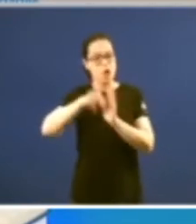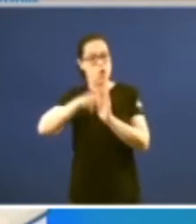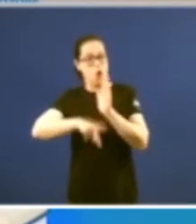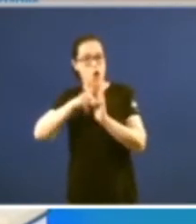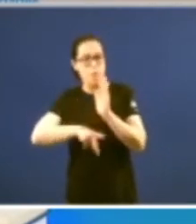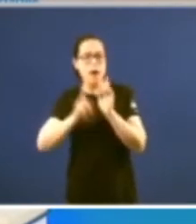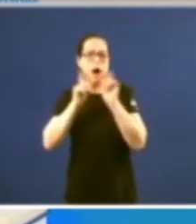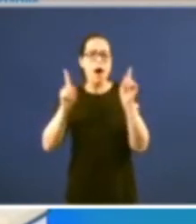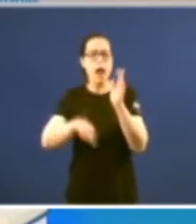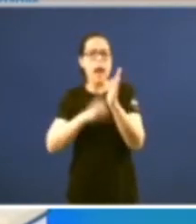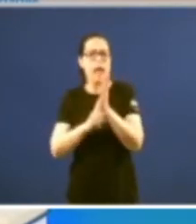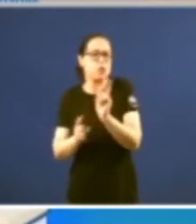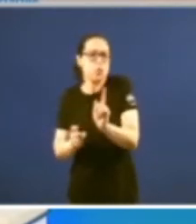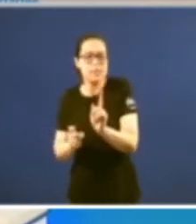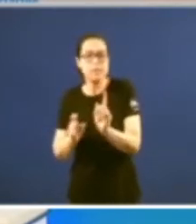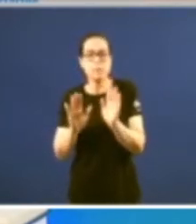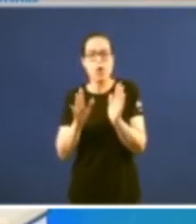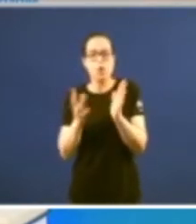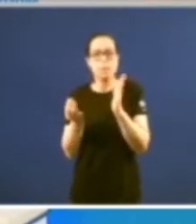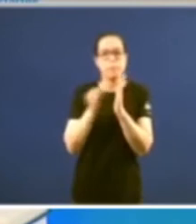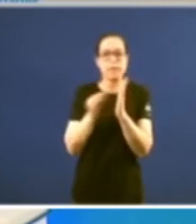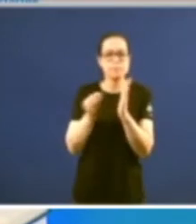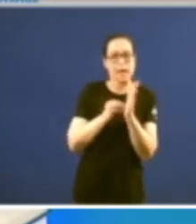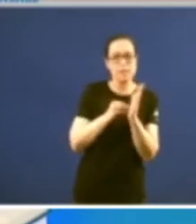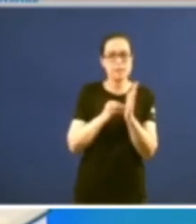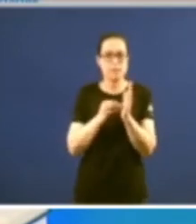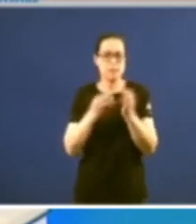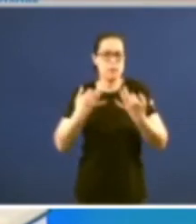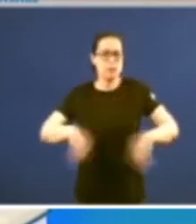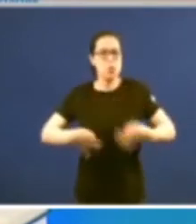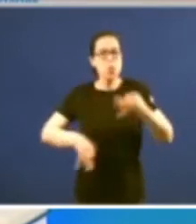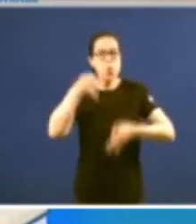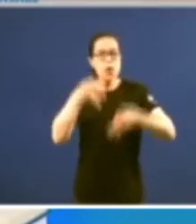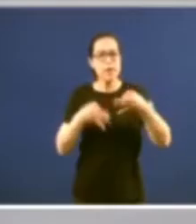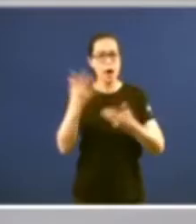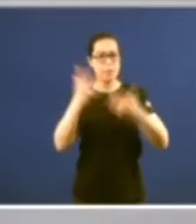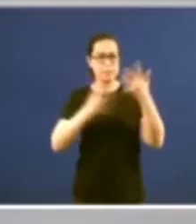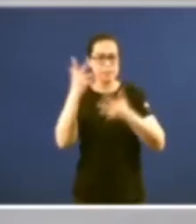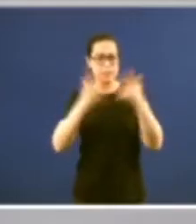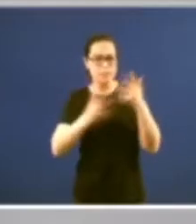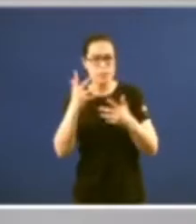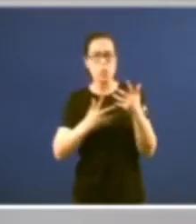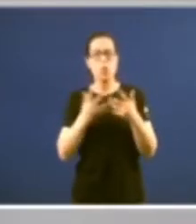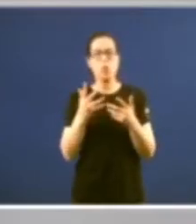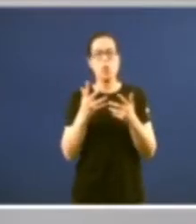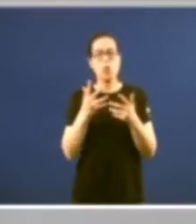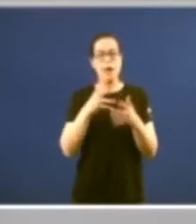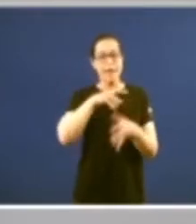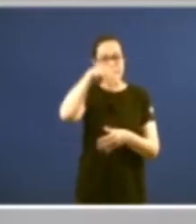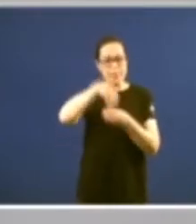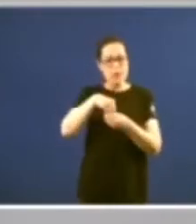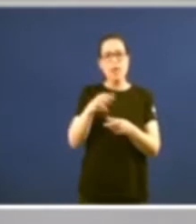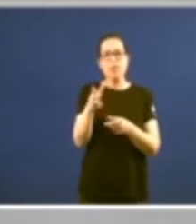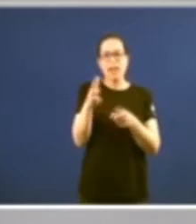valor ni fuerza legal pero que se insertan dentro de lo que es el ordenamiento jurídico-administrativo integrado no solo por el derecho